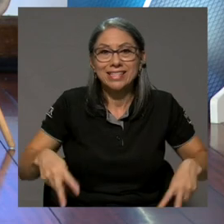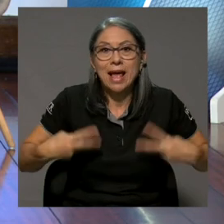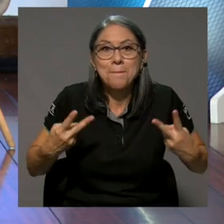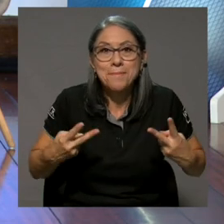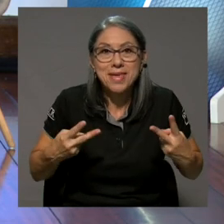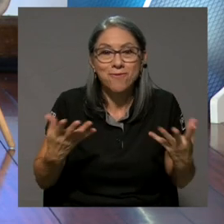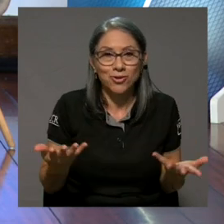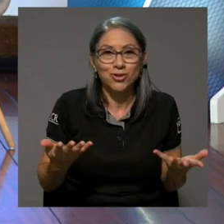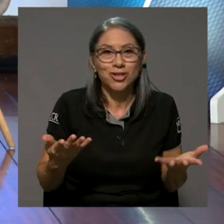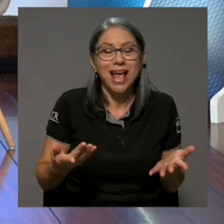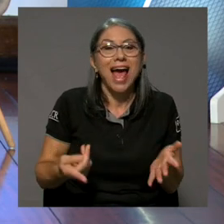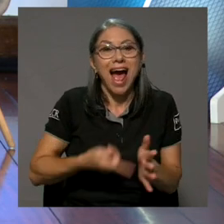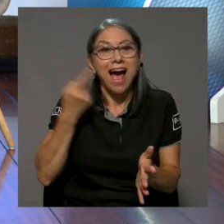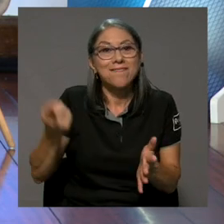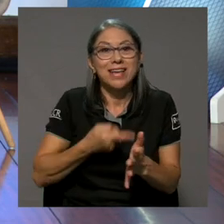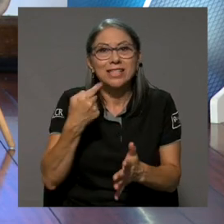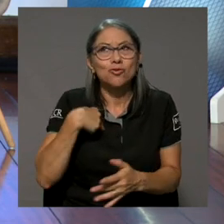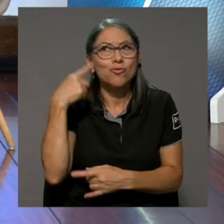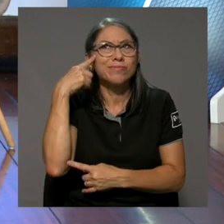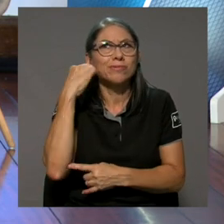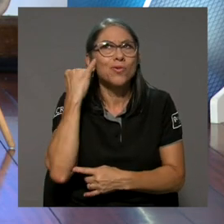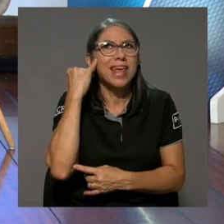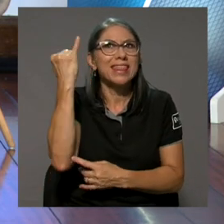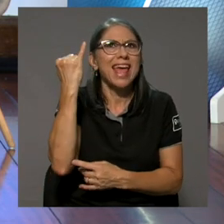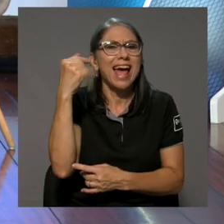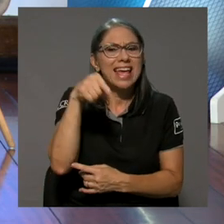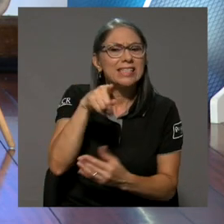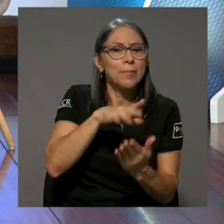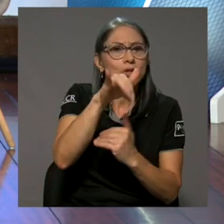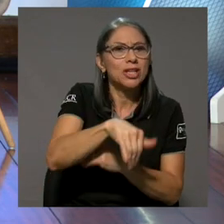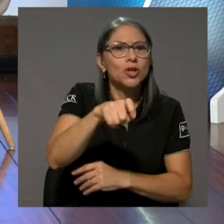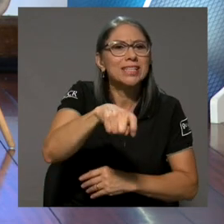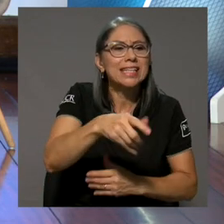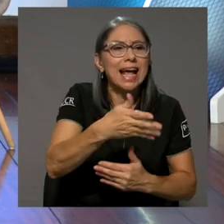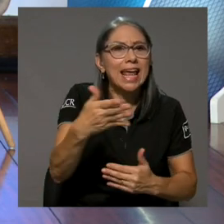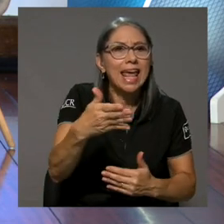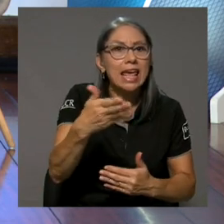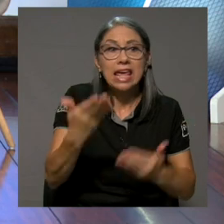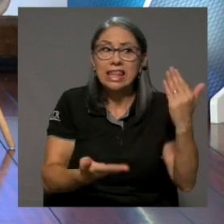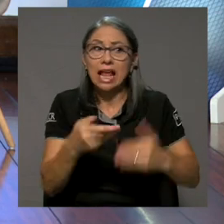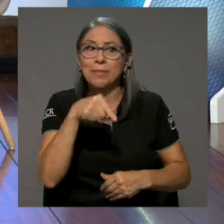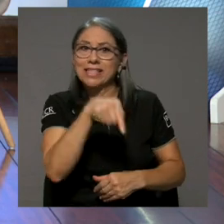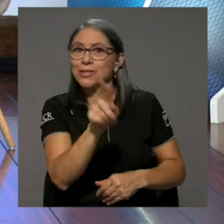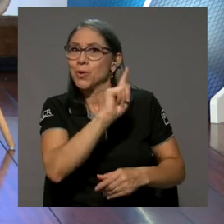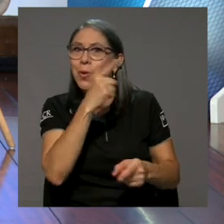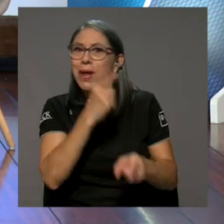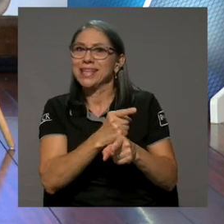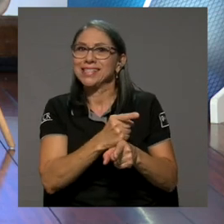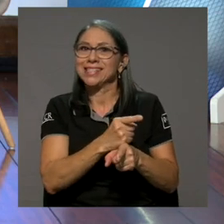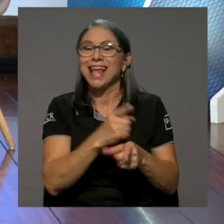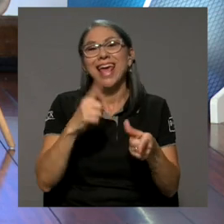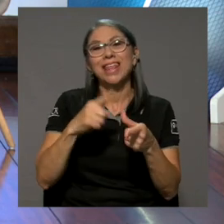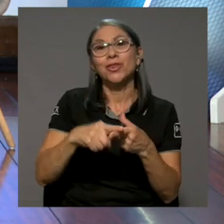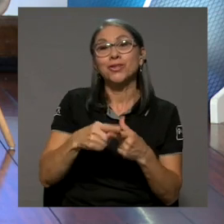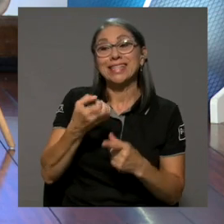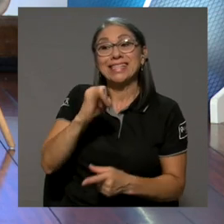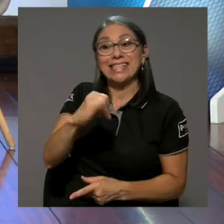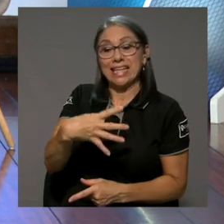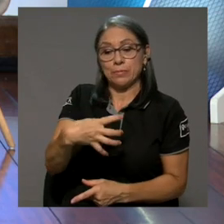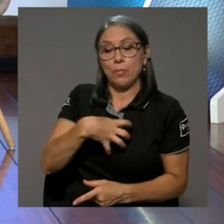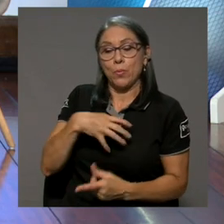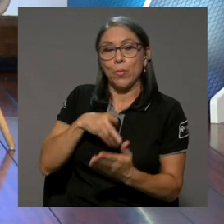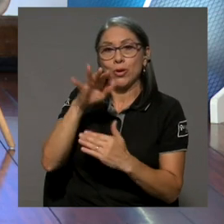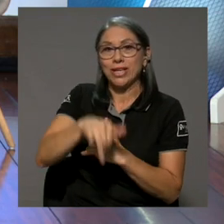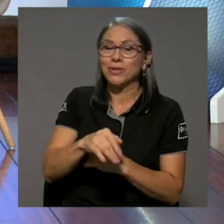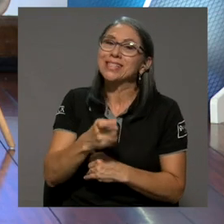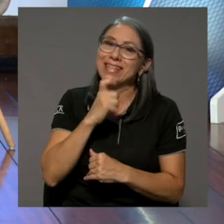veces uno quiere, uno tiene una idea de lo que necesita el proyecto y eso no es. Y eso puede ser, si es tu proyecto, a veces es